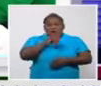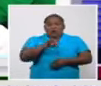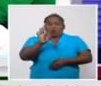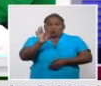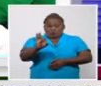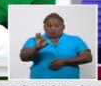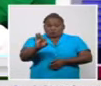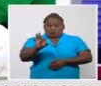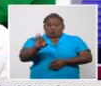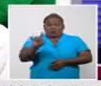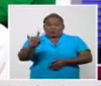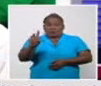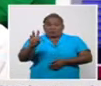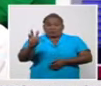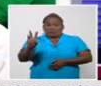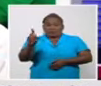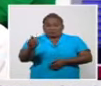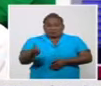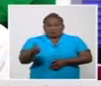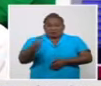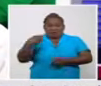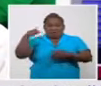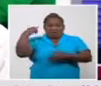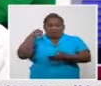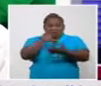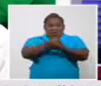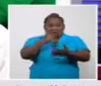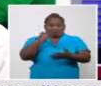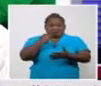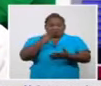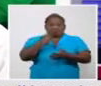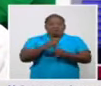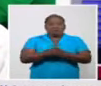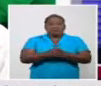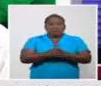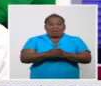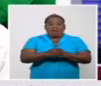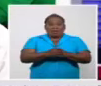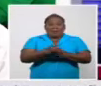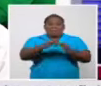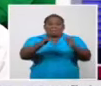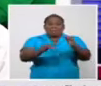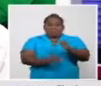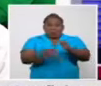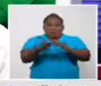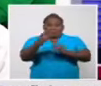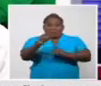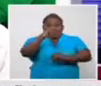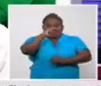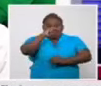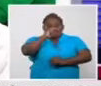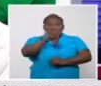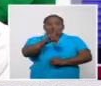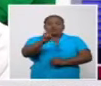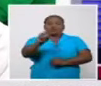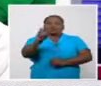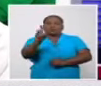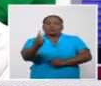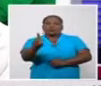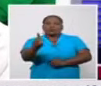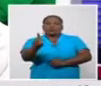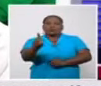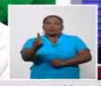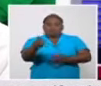diagnosticadas ayer, nuevamente una cifra elevada de menores de 20 años, 101. Y de esos